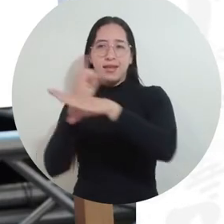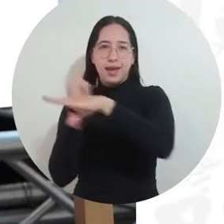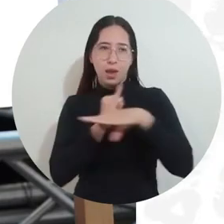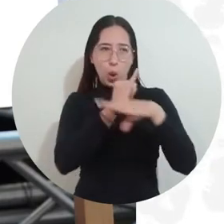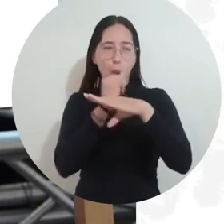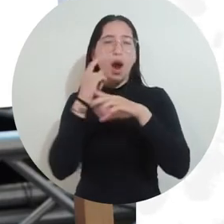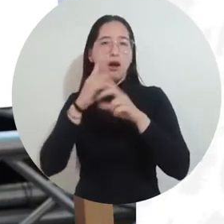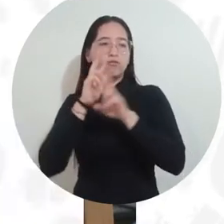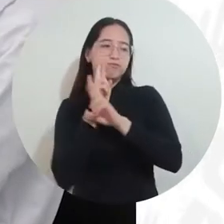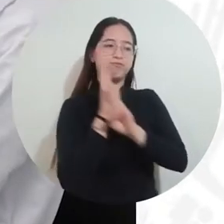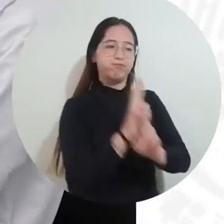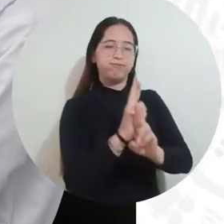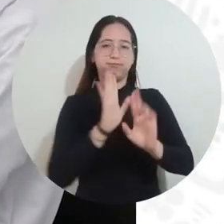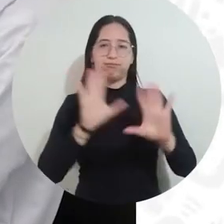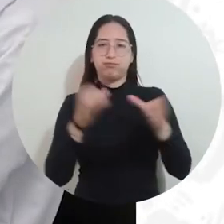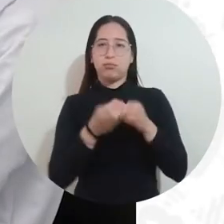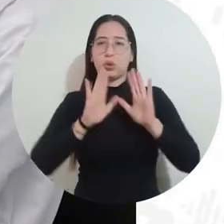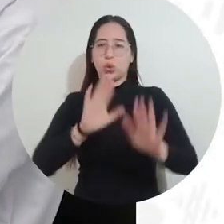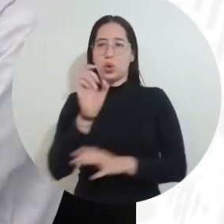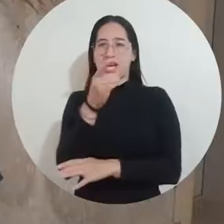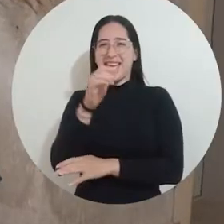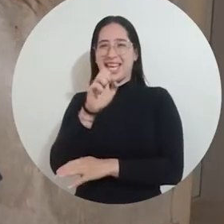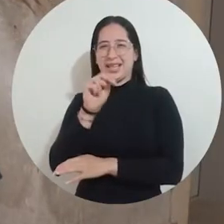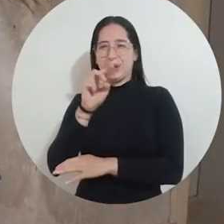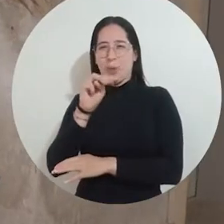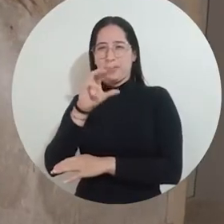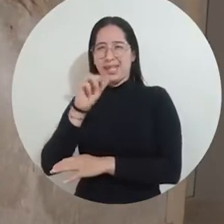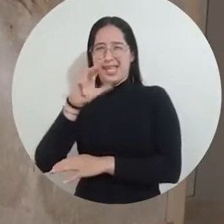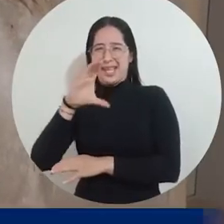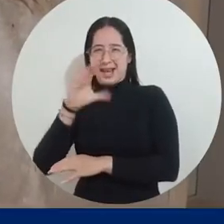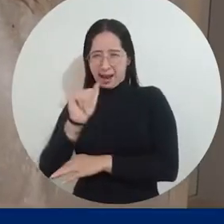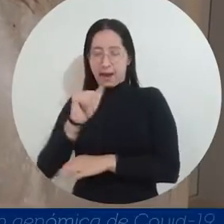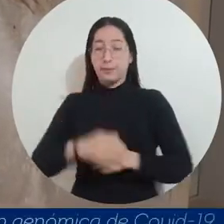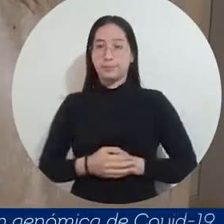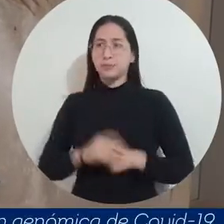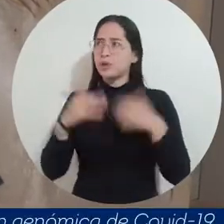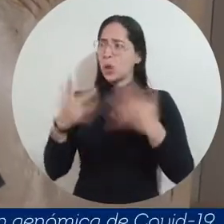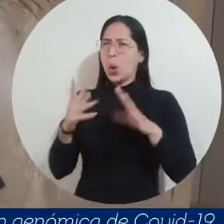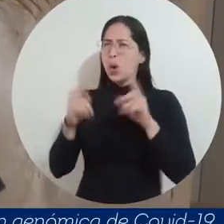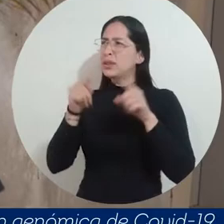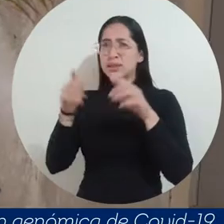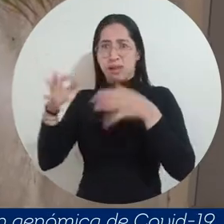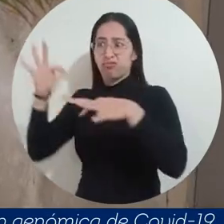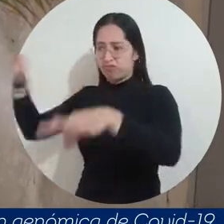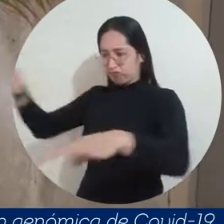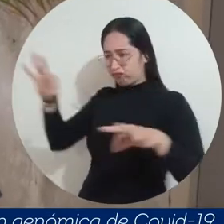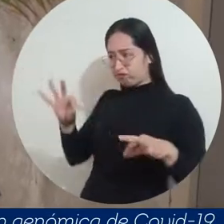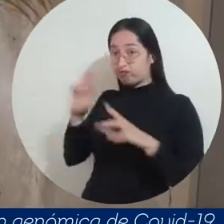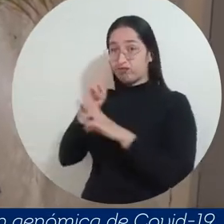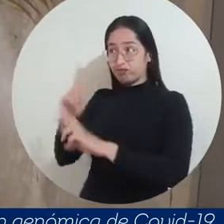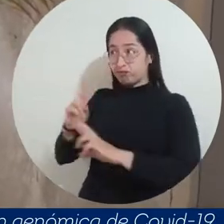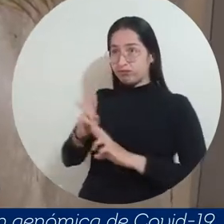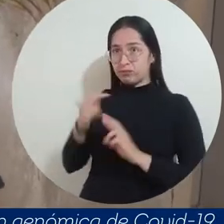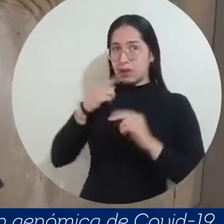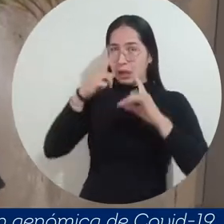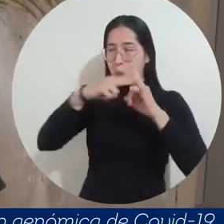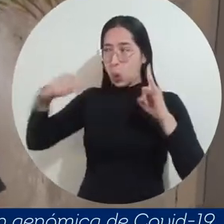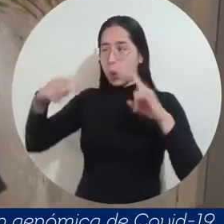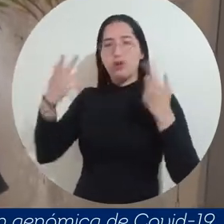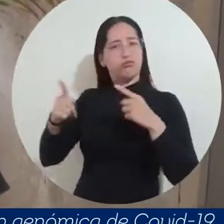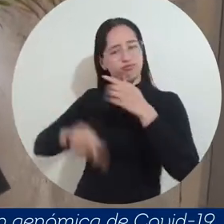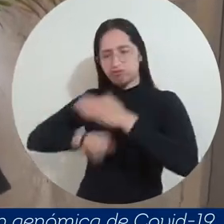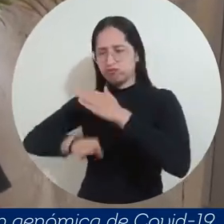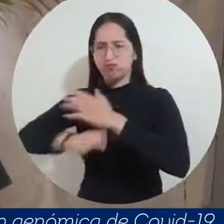Nacional de Genómica. A partir de este reconocimiento nosotros esperamos seguir transformando, digamos, todo lo que es investigación aplicada